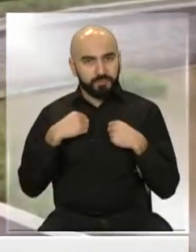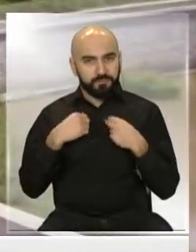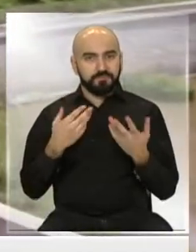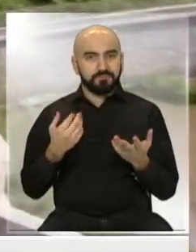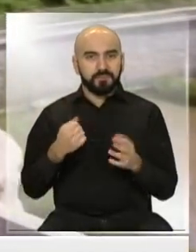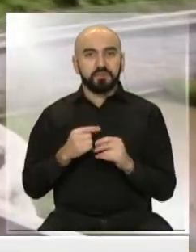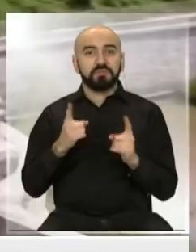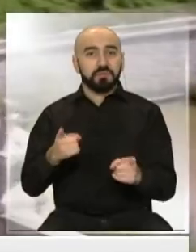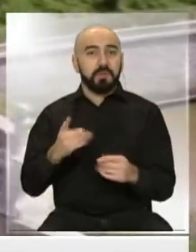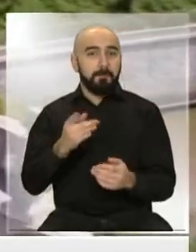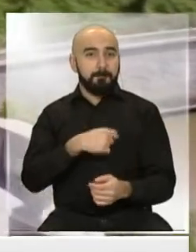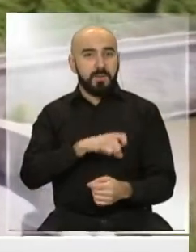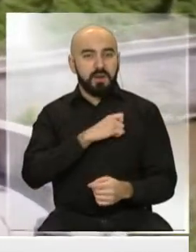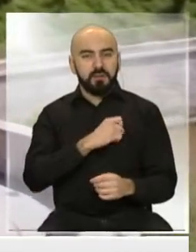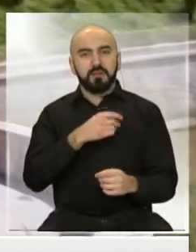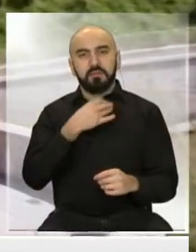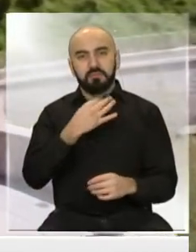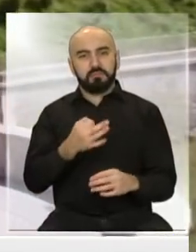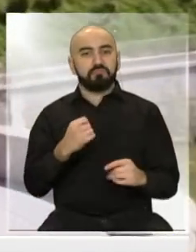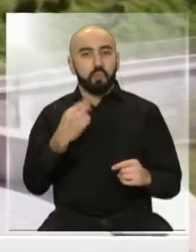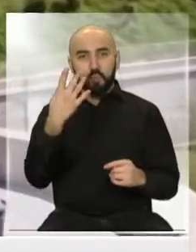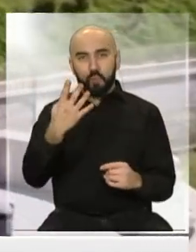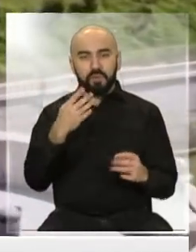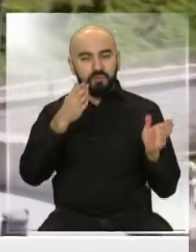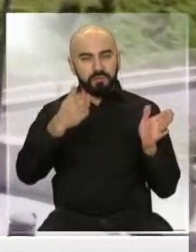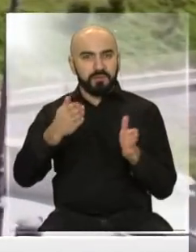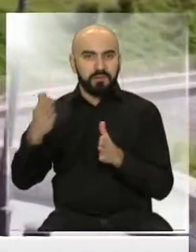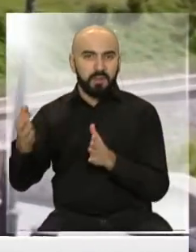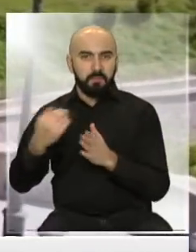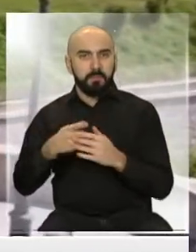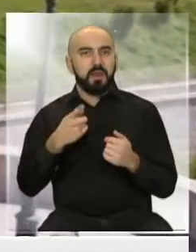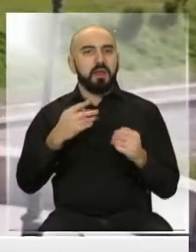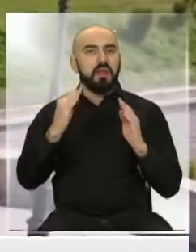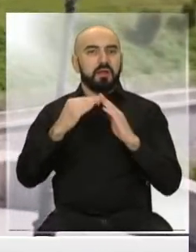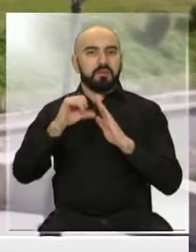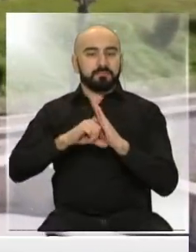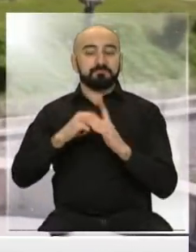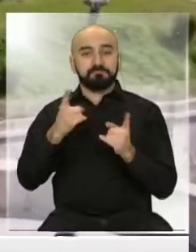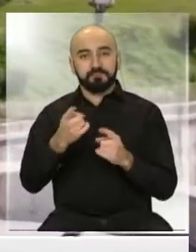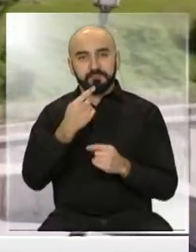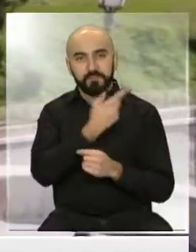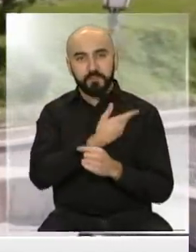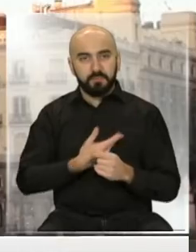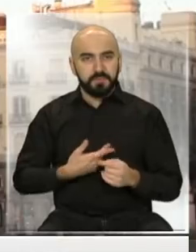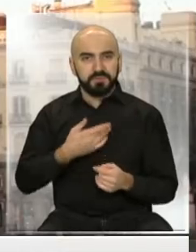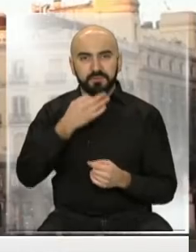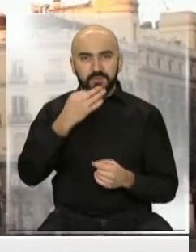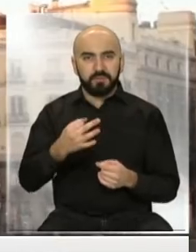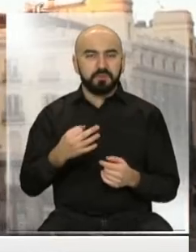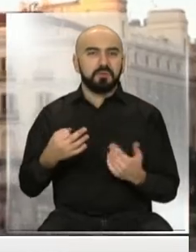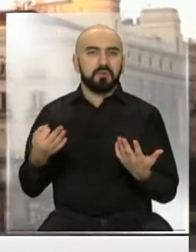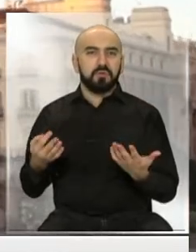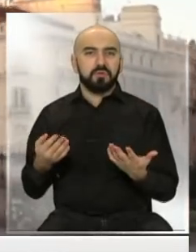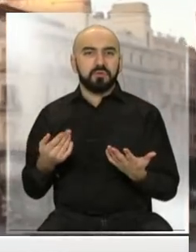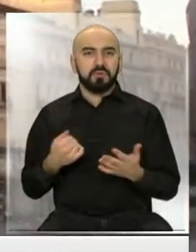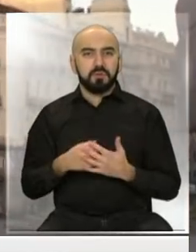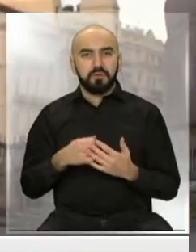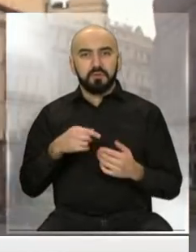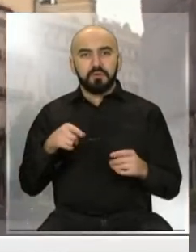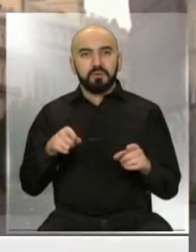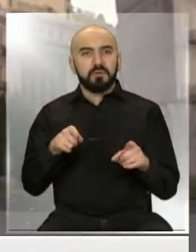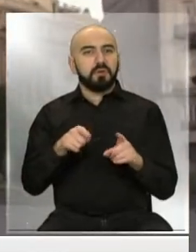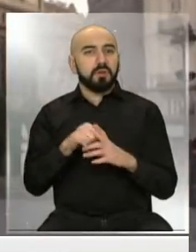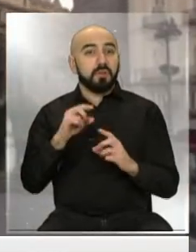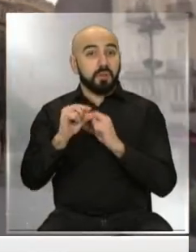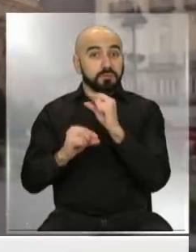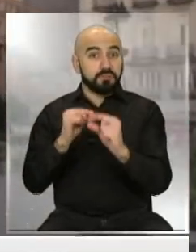plan de cuatro fases para la salida de la cuarentena. Respecto a eso, Sánchez afirmó que el desescalamento